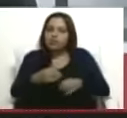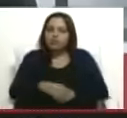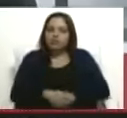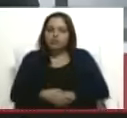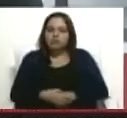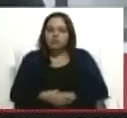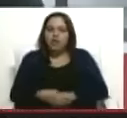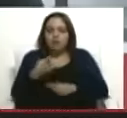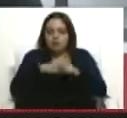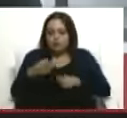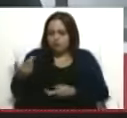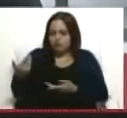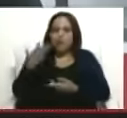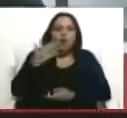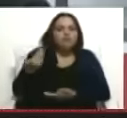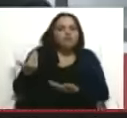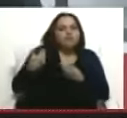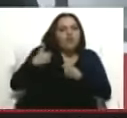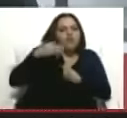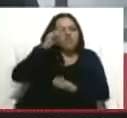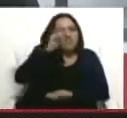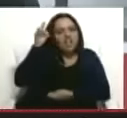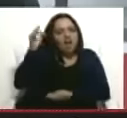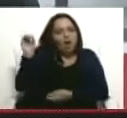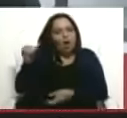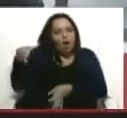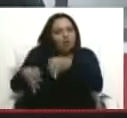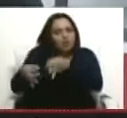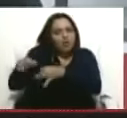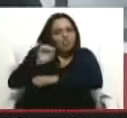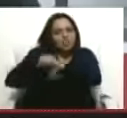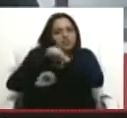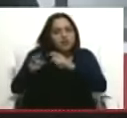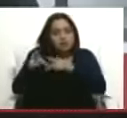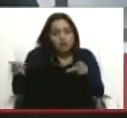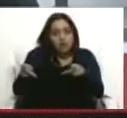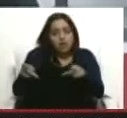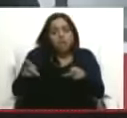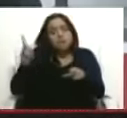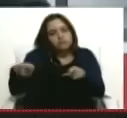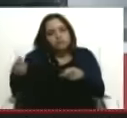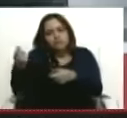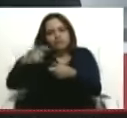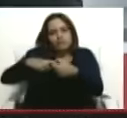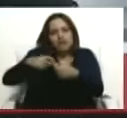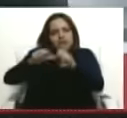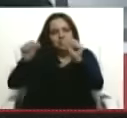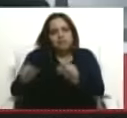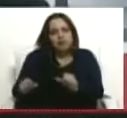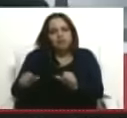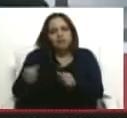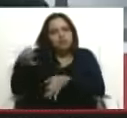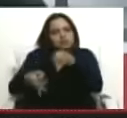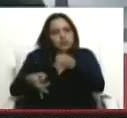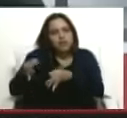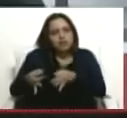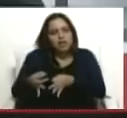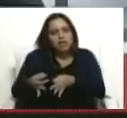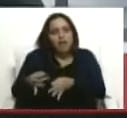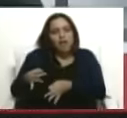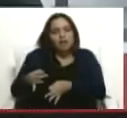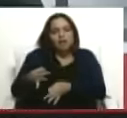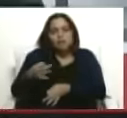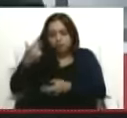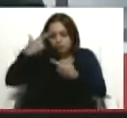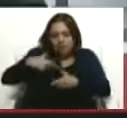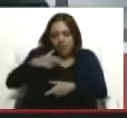ahí, siendo fiscal o juez o defensor público, porque forman parte del sistema de justicia, obviamente, a mí en